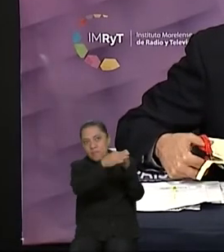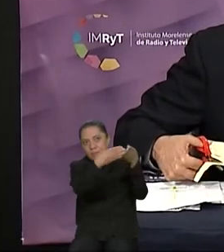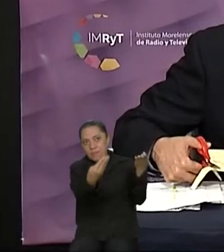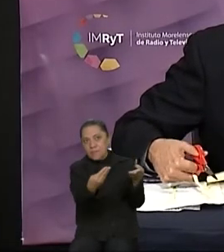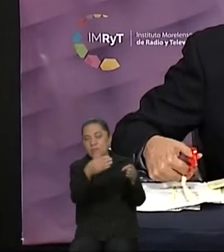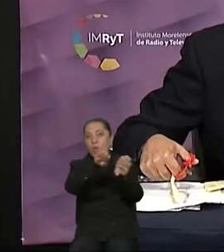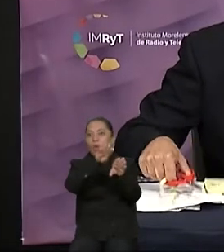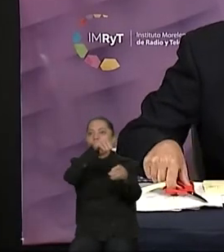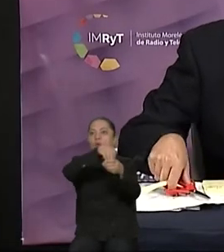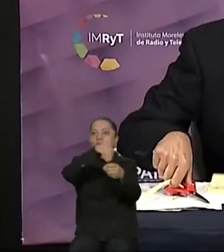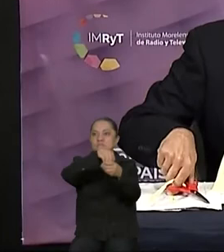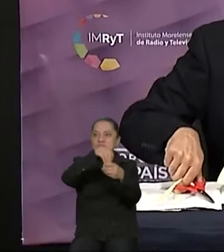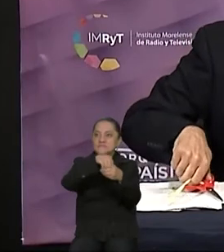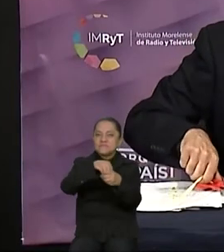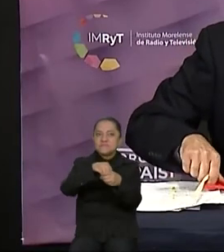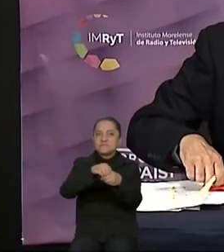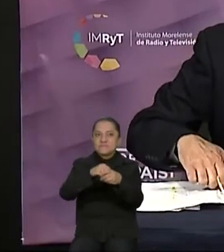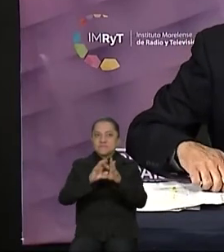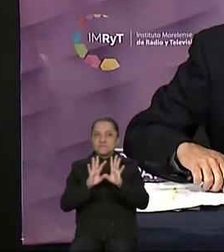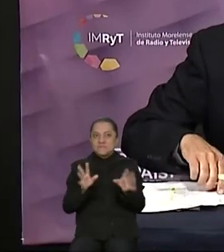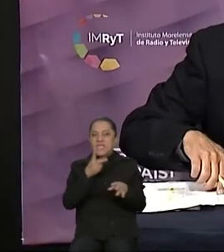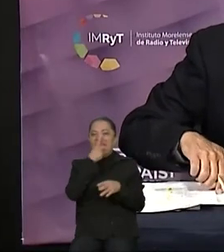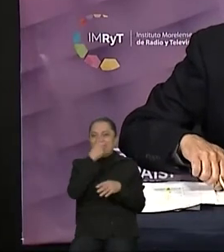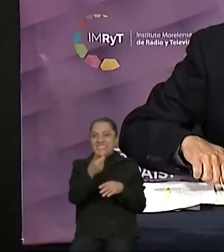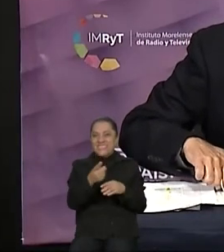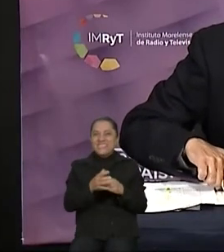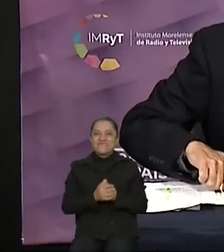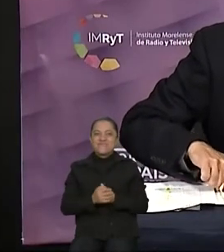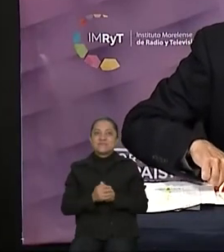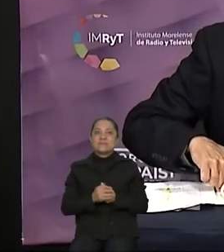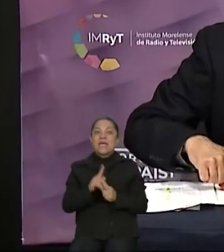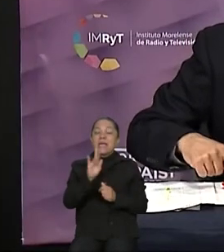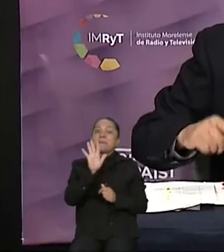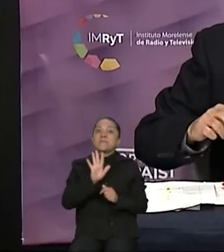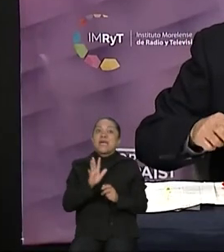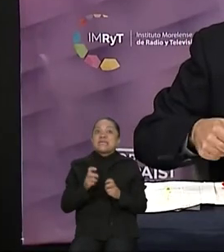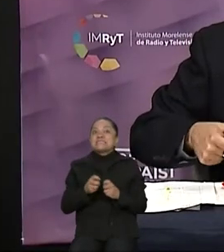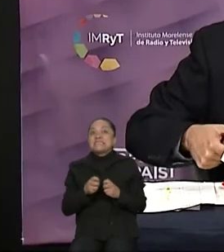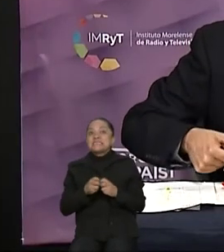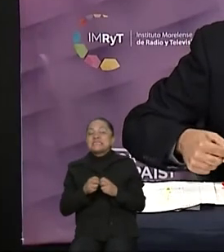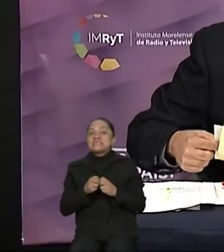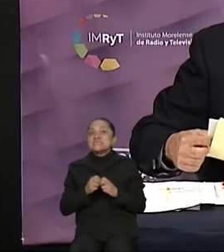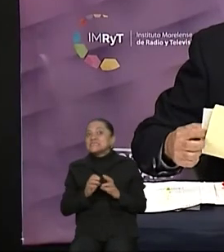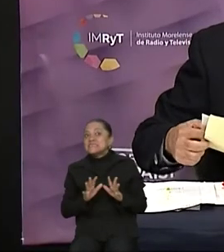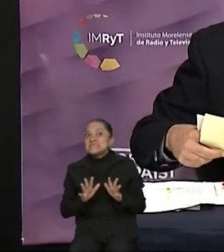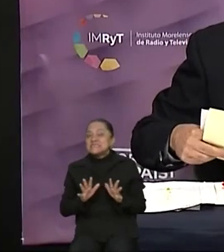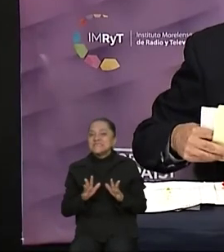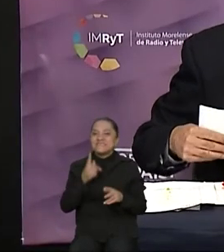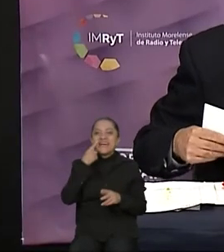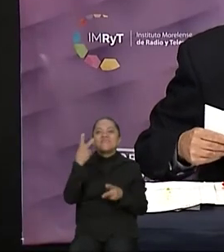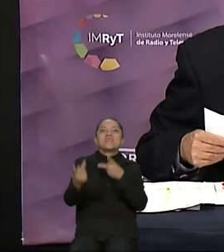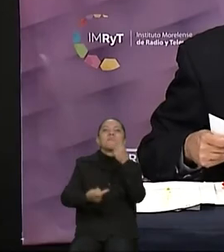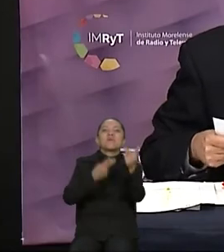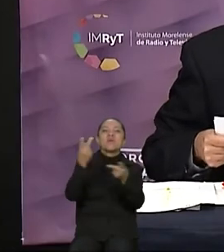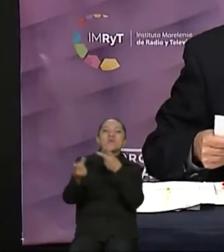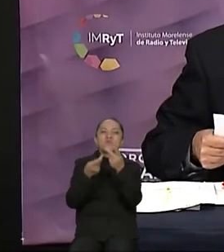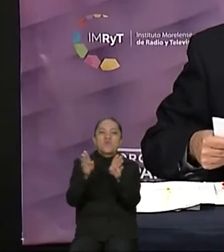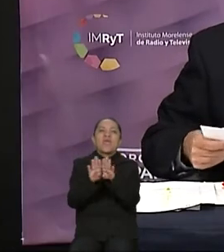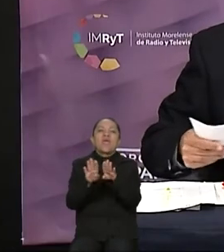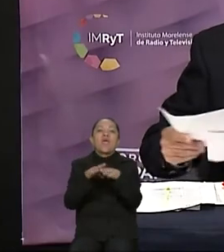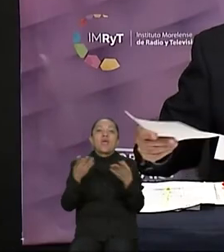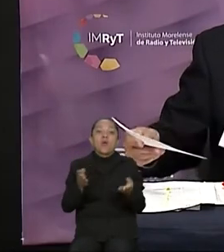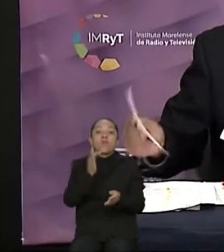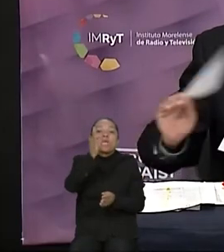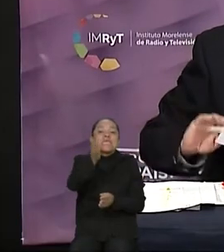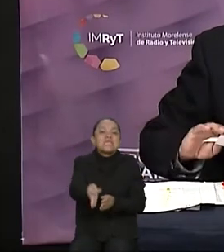hemos mencionado. Es un poco de suspenso, efectivamente, pero esto habla de la intención de participar de los consejeros